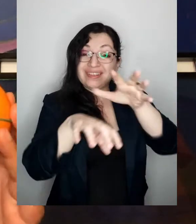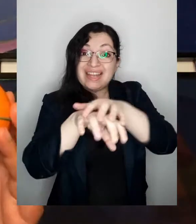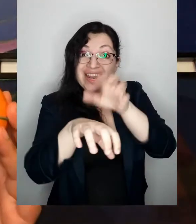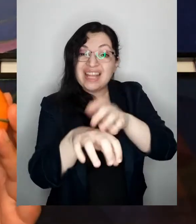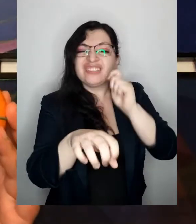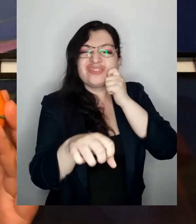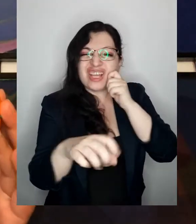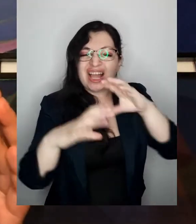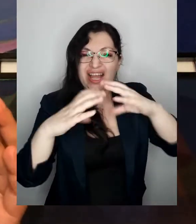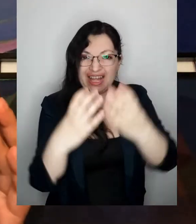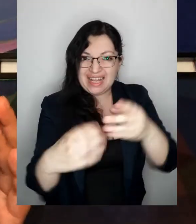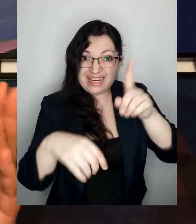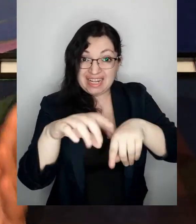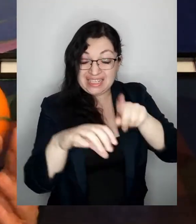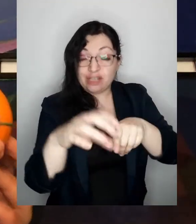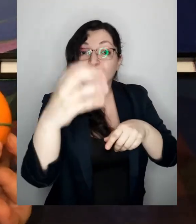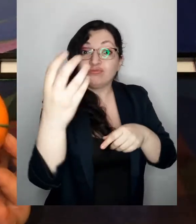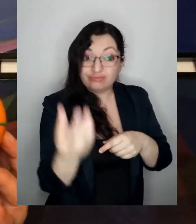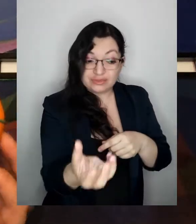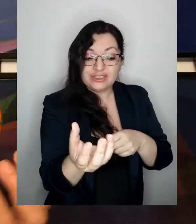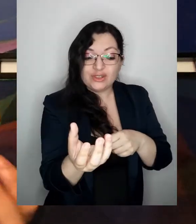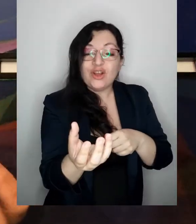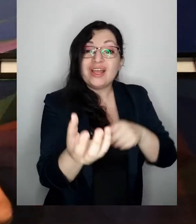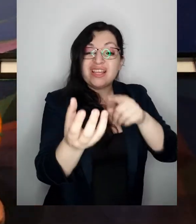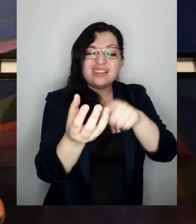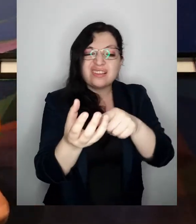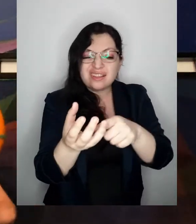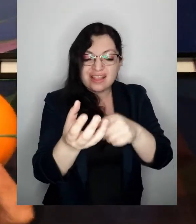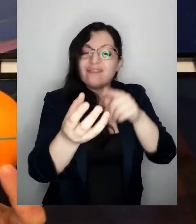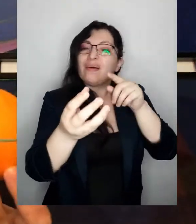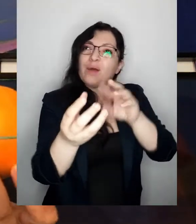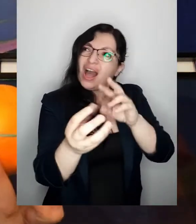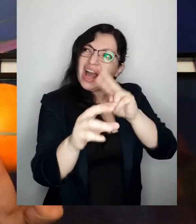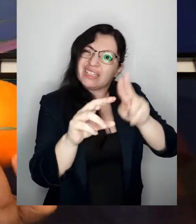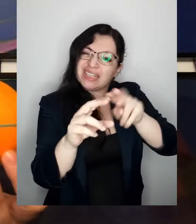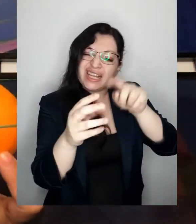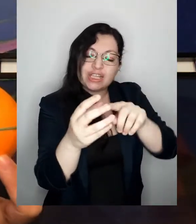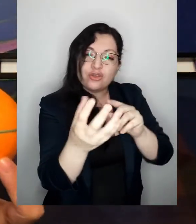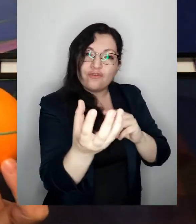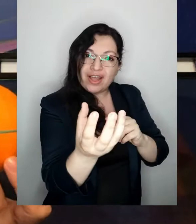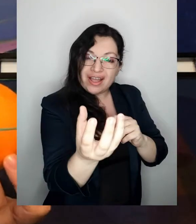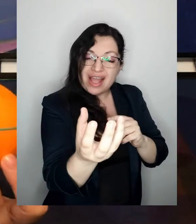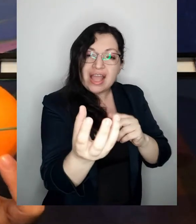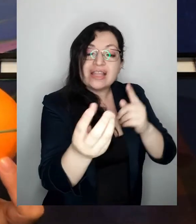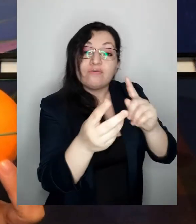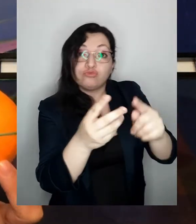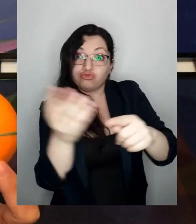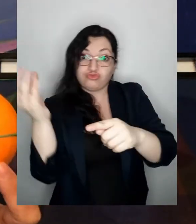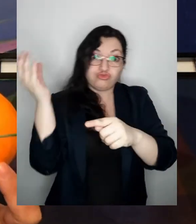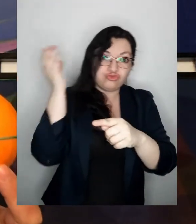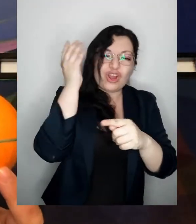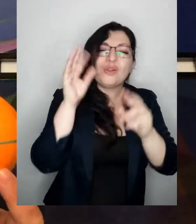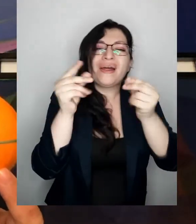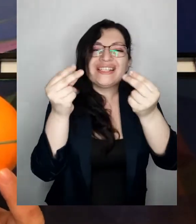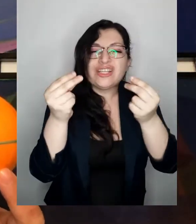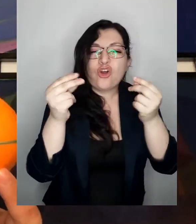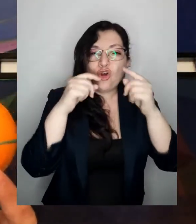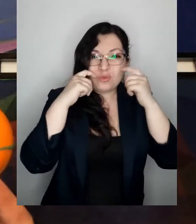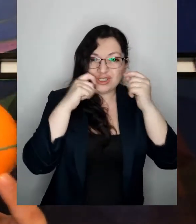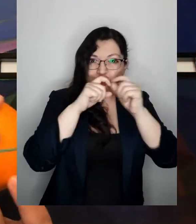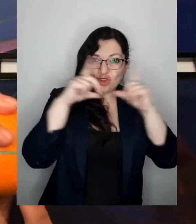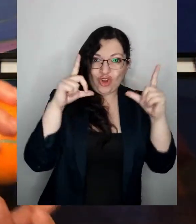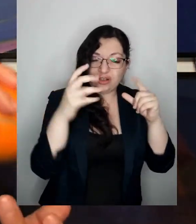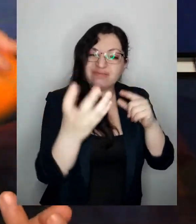y con una mano te voy a pedir que tomes la tierra y la hagas dar vuelta en torno a tu cabeza como si fuese el sol ¿sí?